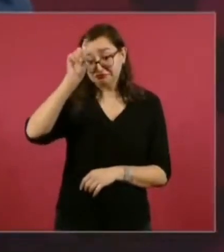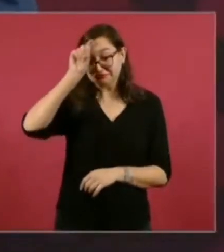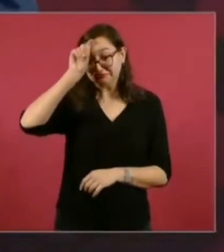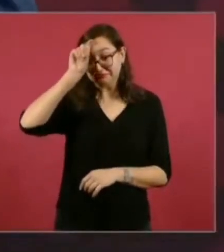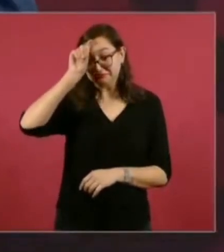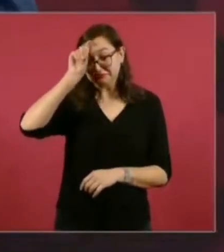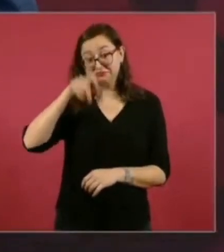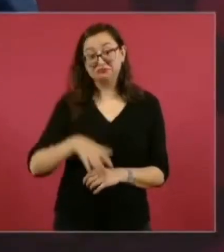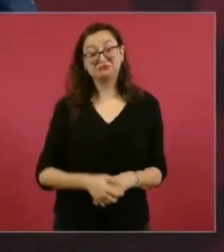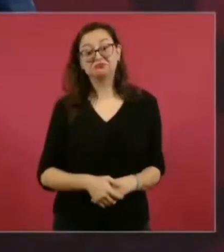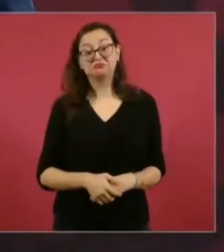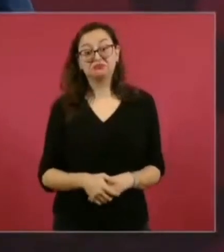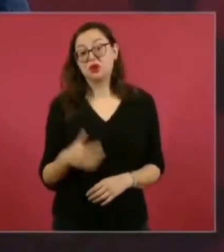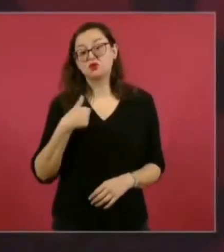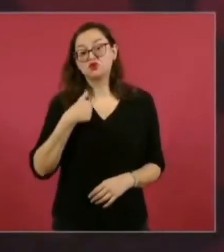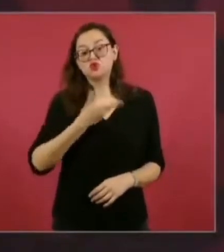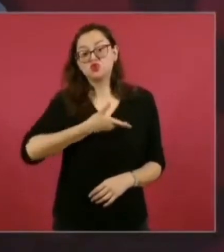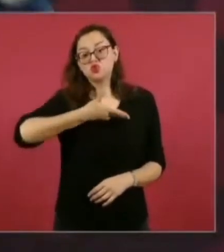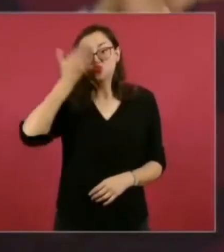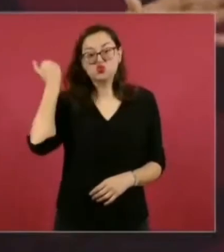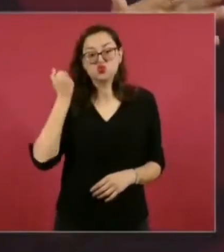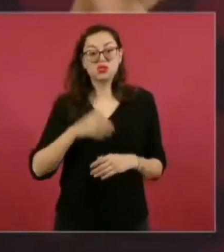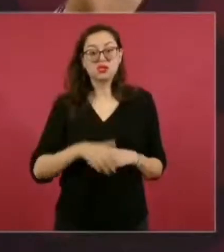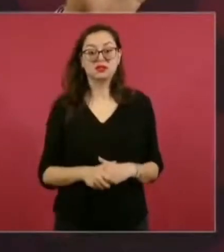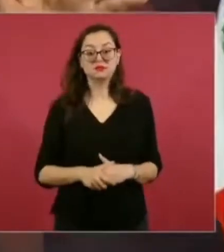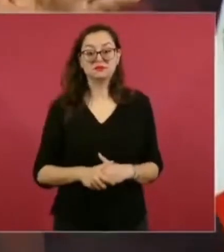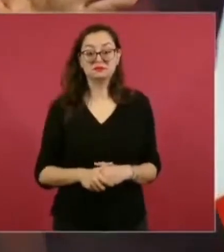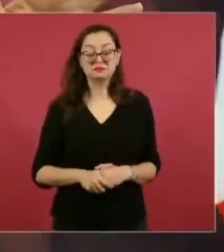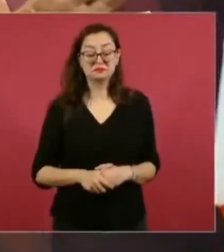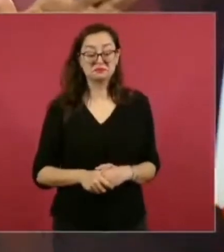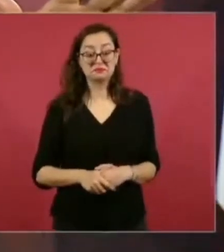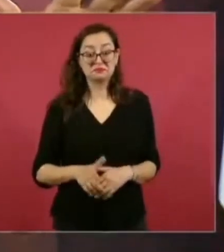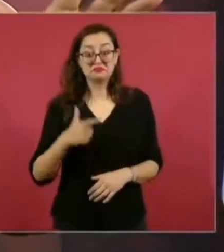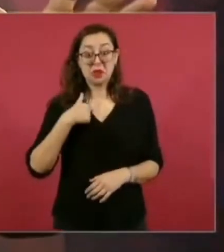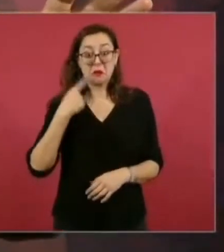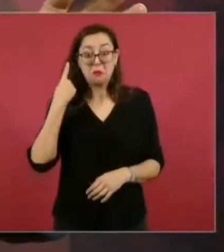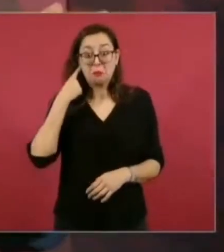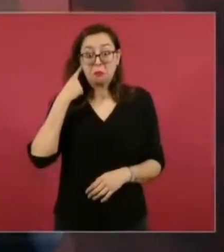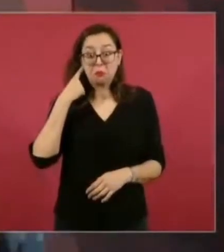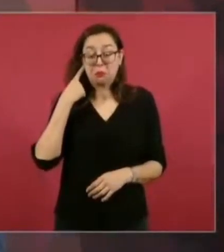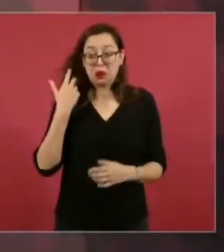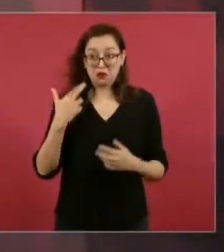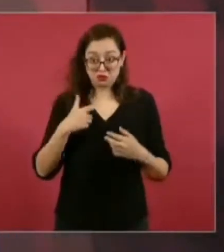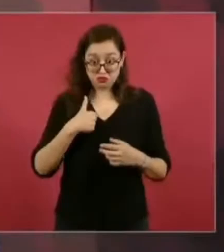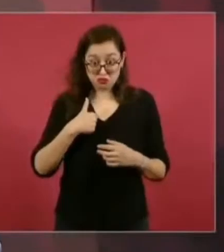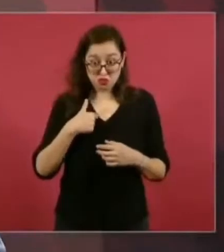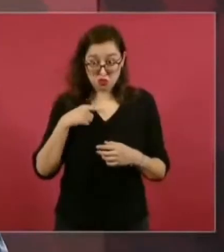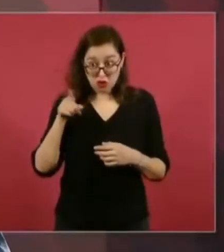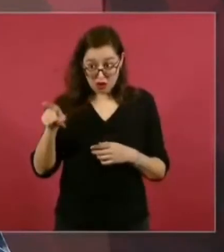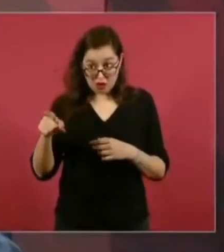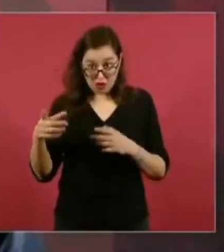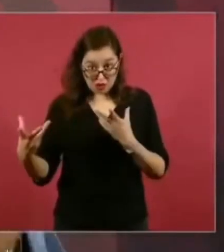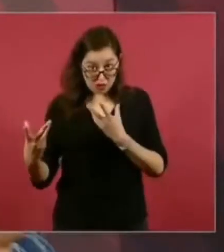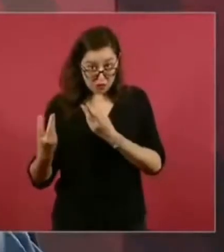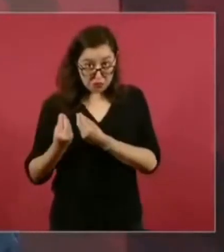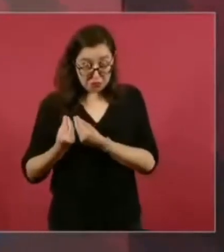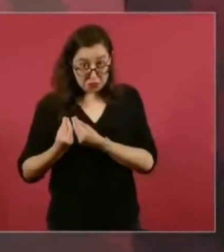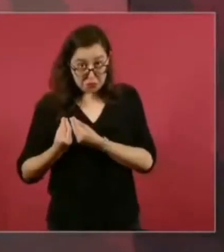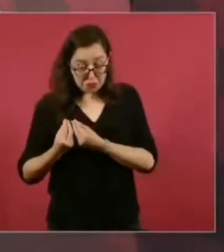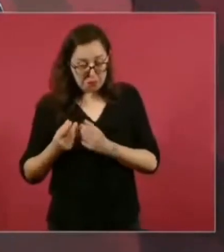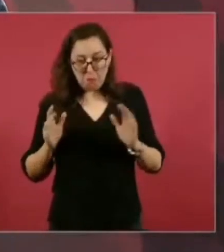yo ni he enterado, pero